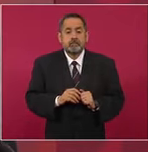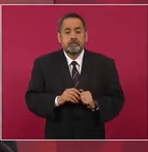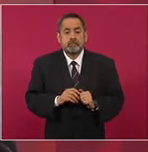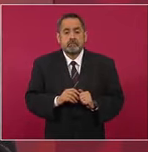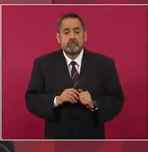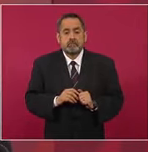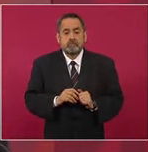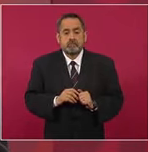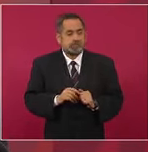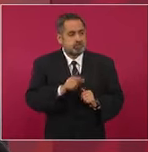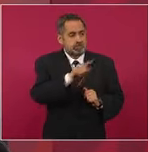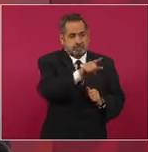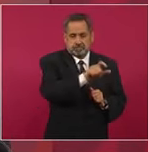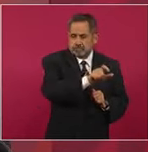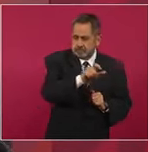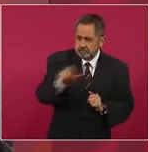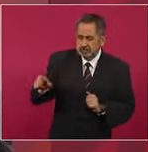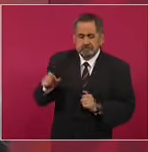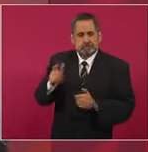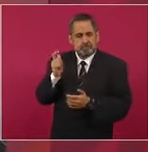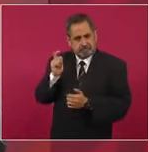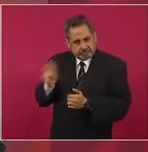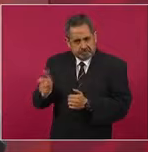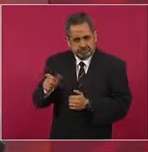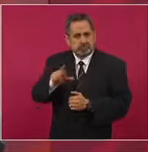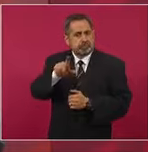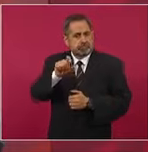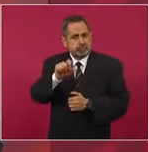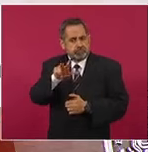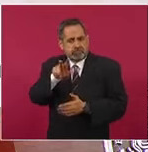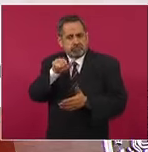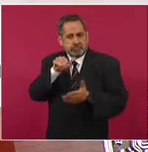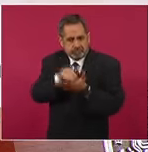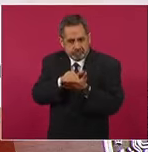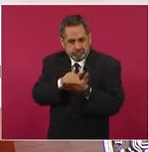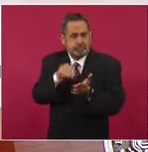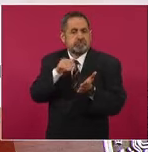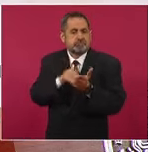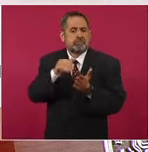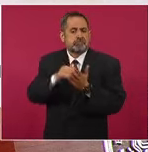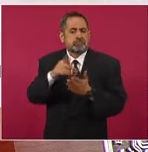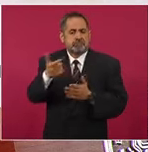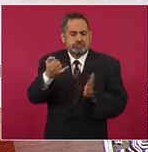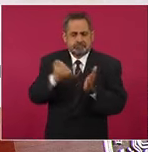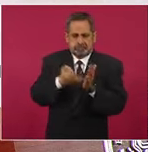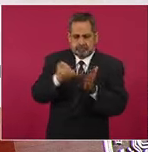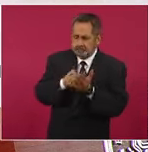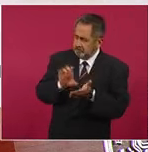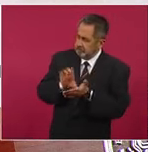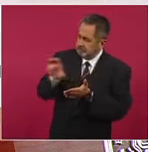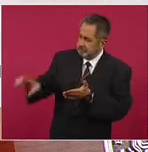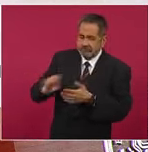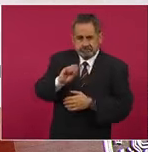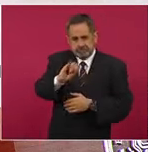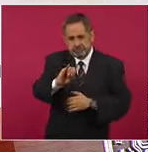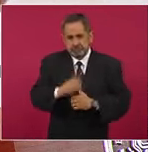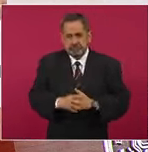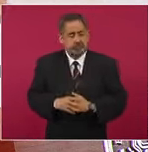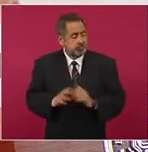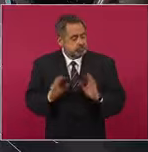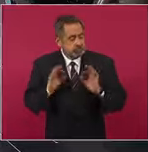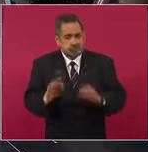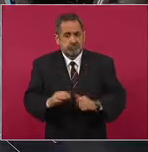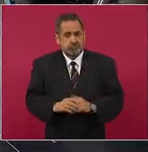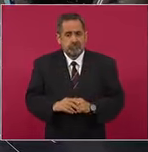y pagó 28 mil millones de pesos. El señor